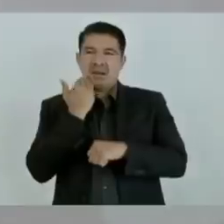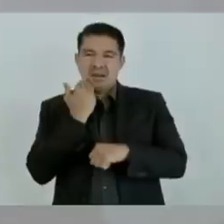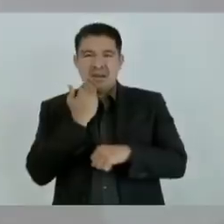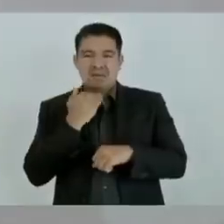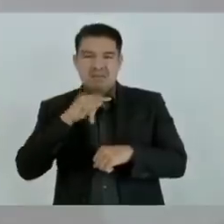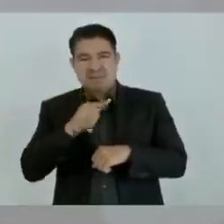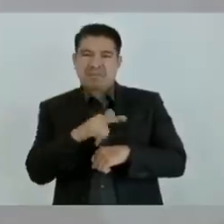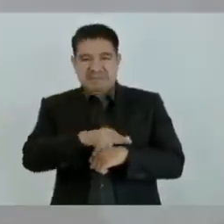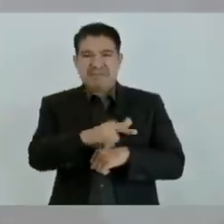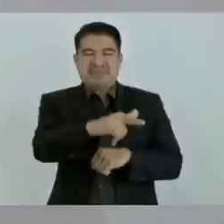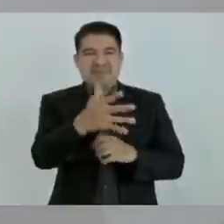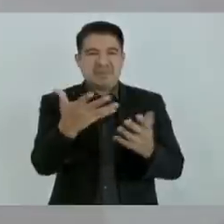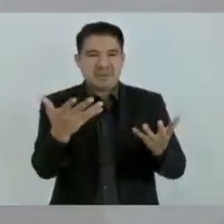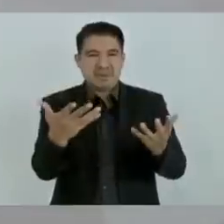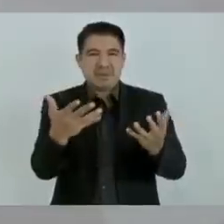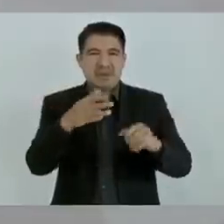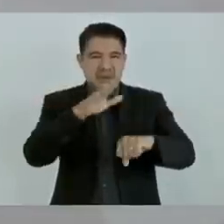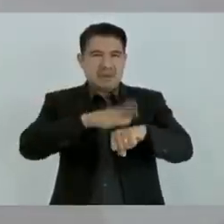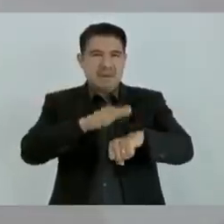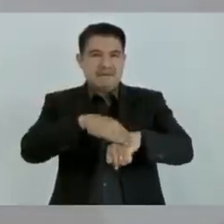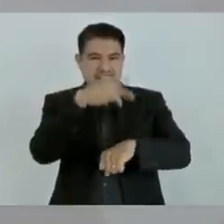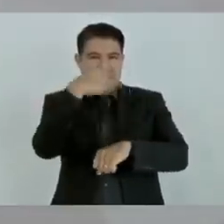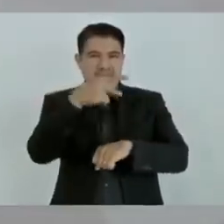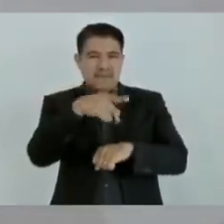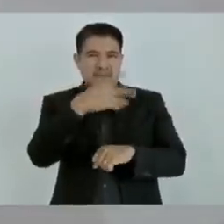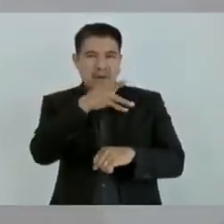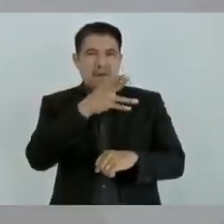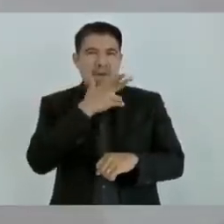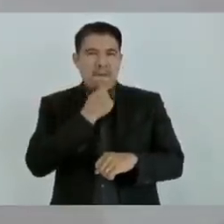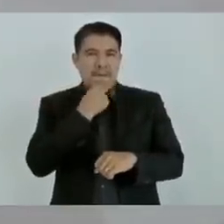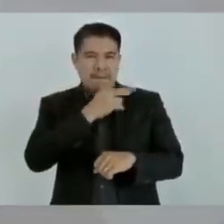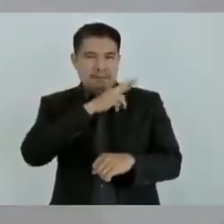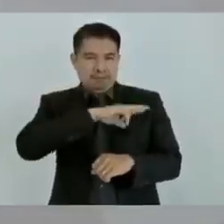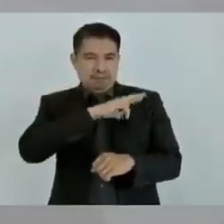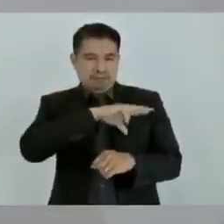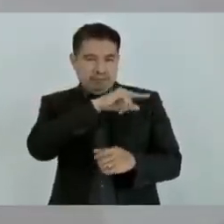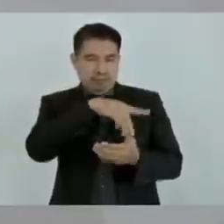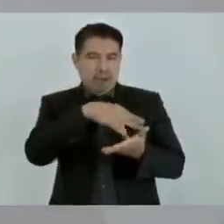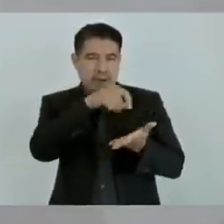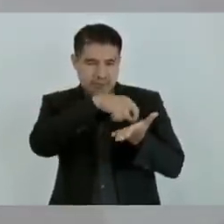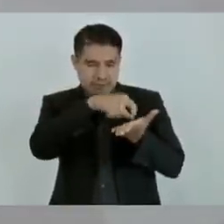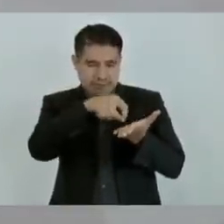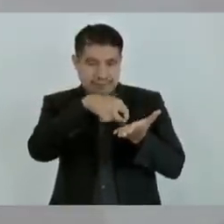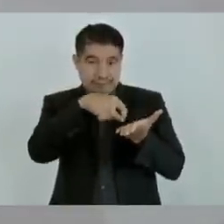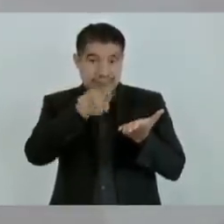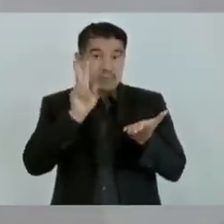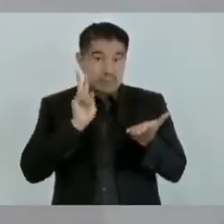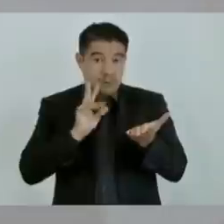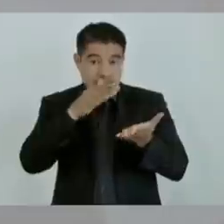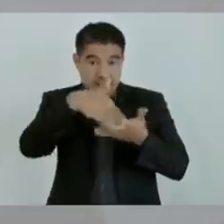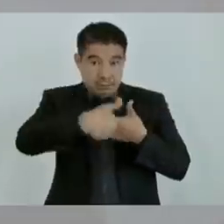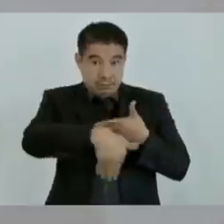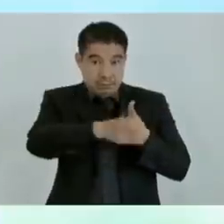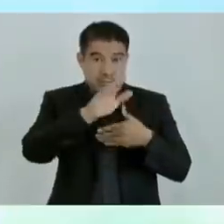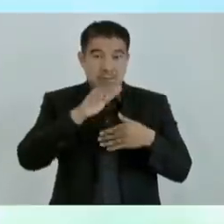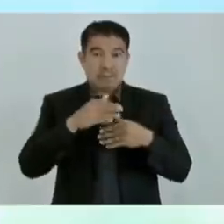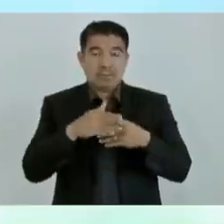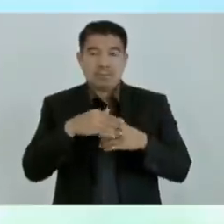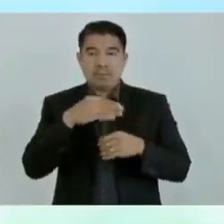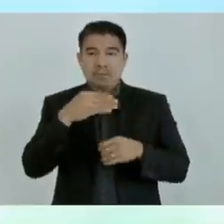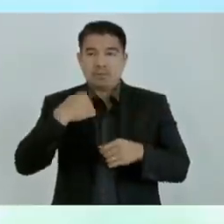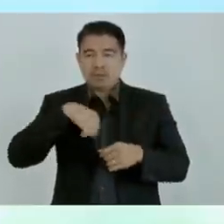concesionario tome nota. Primero, que, como se dice